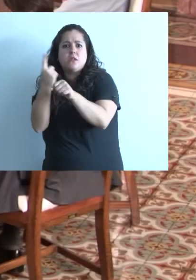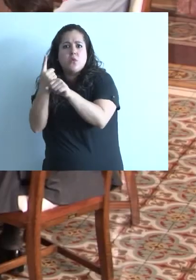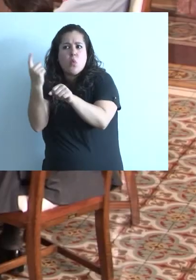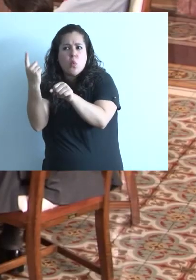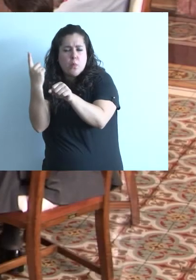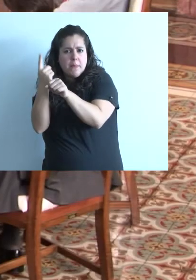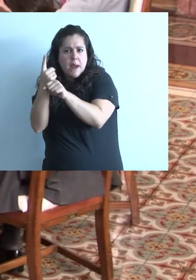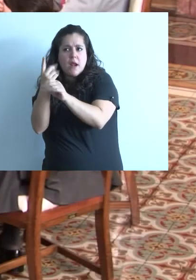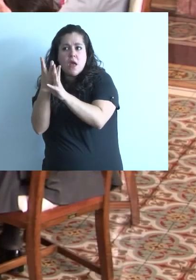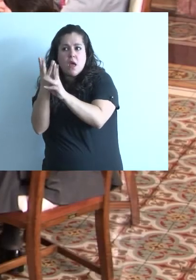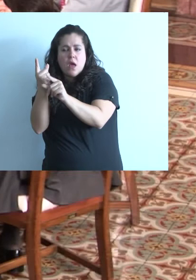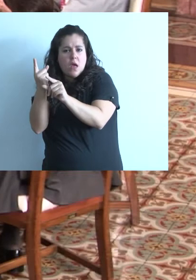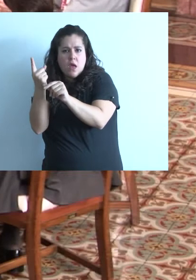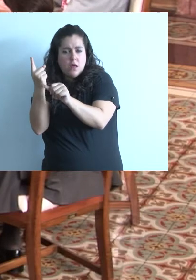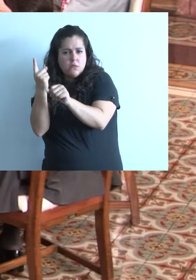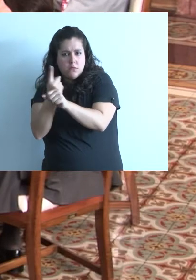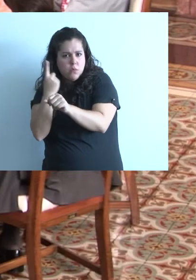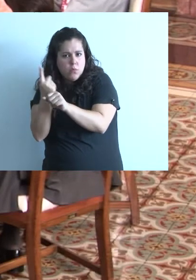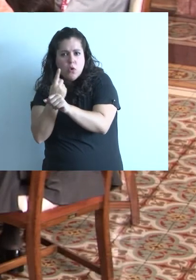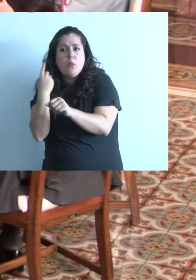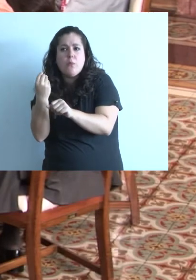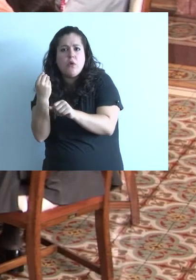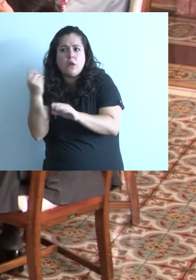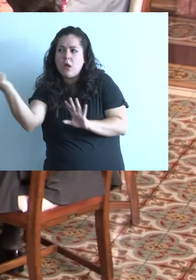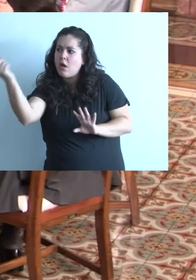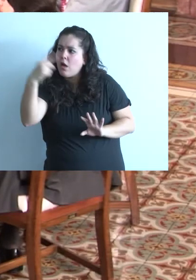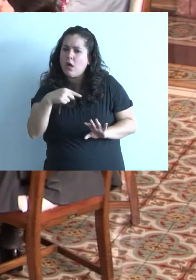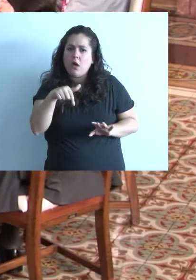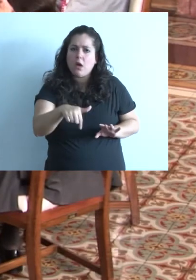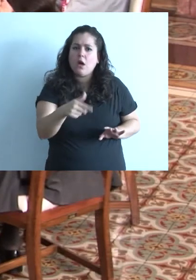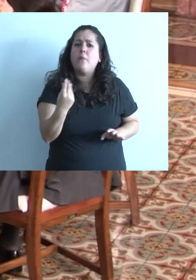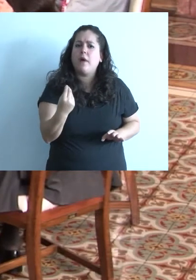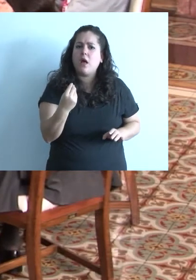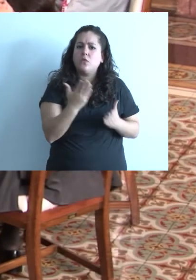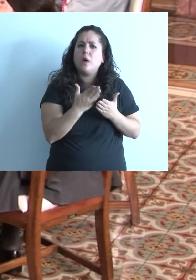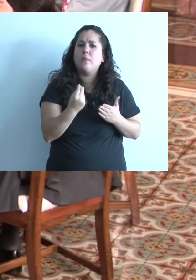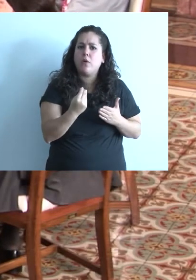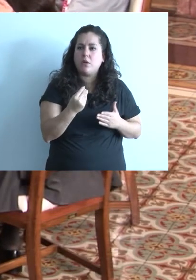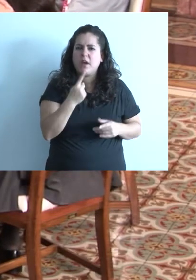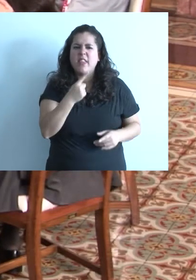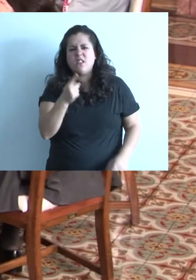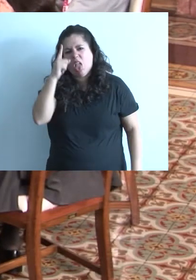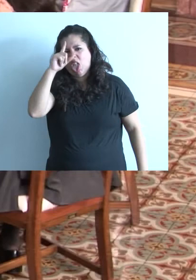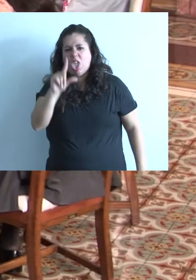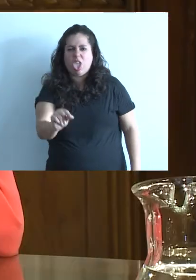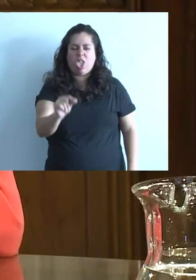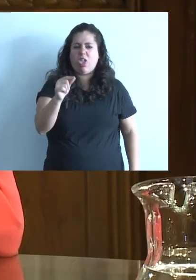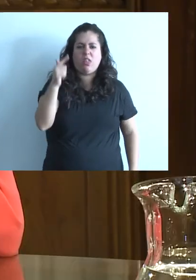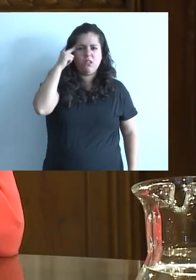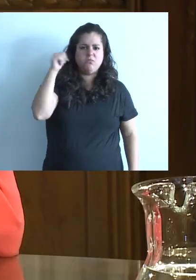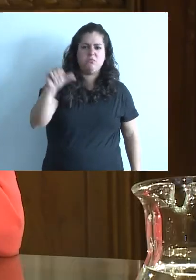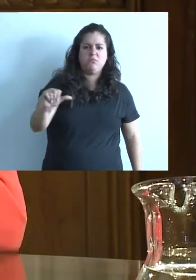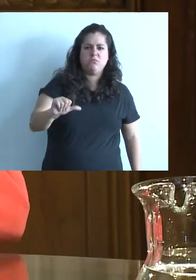en Calilegua, cuando sus padres vinieron, era un típico negrito al cual no le daba la cabeza para estudiar?